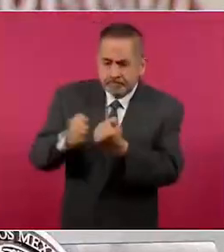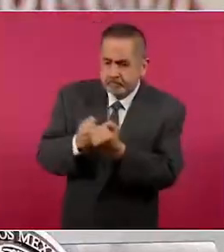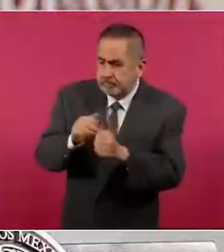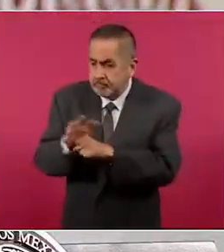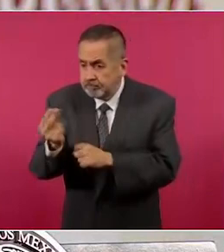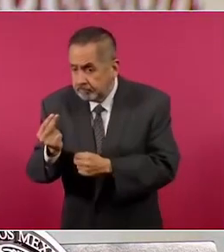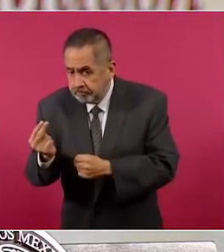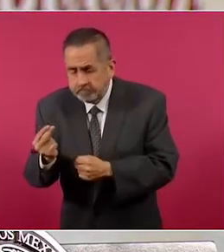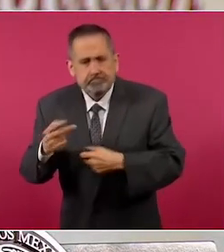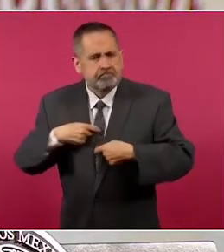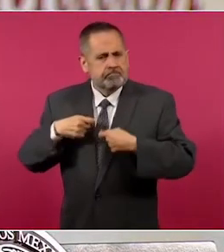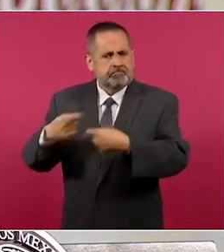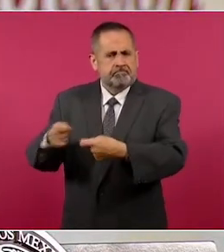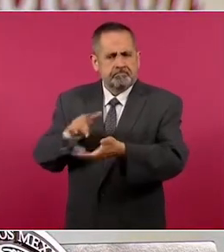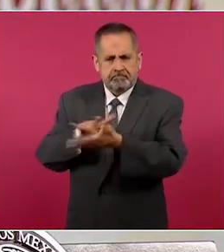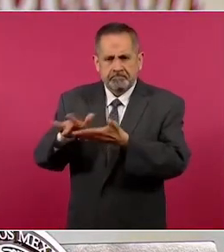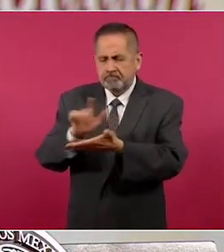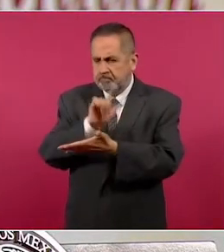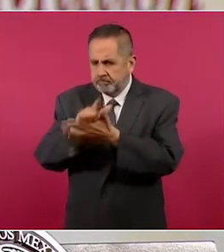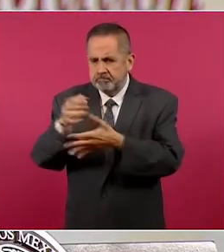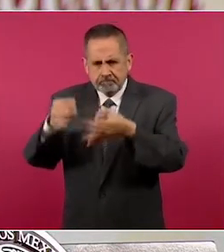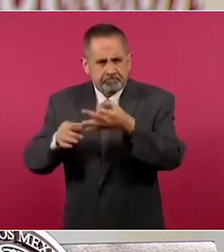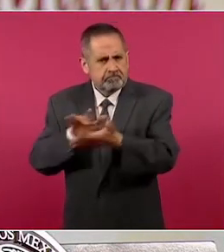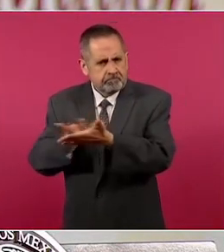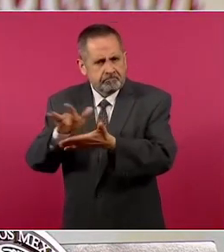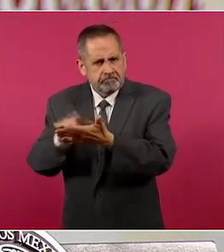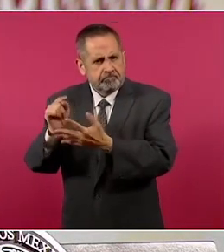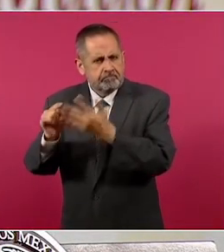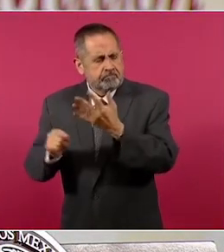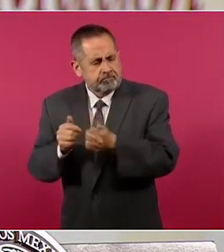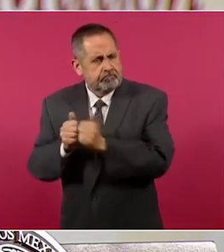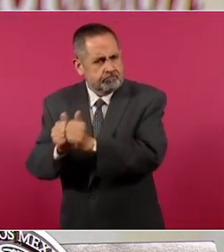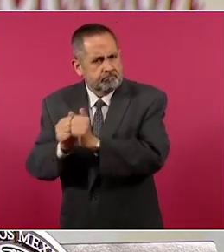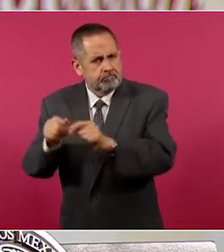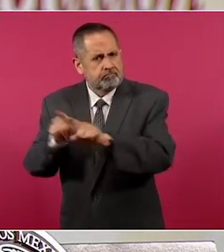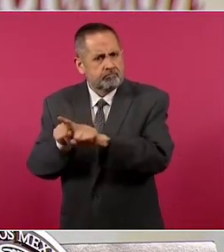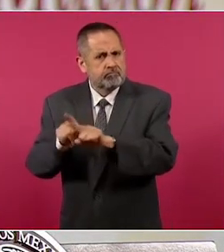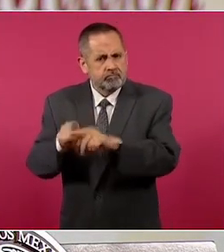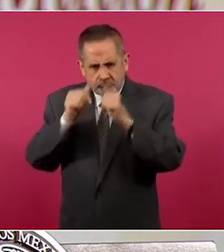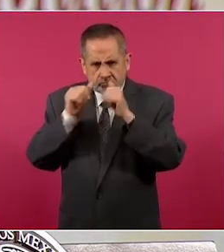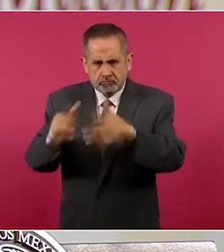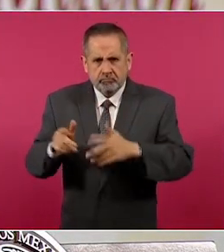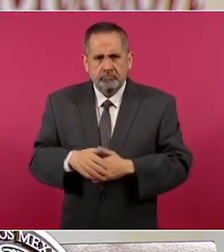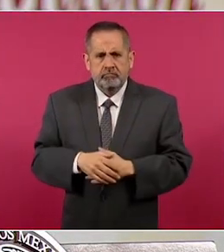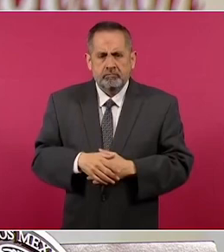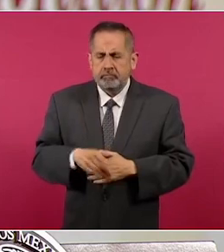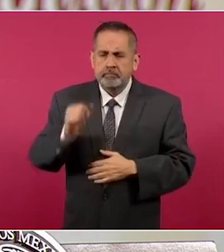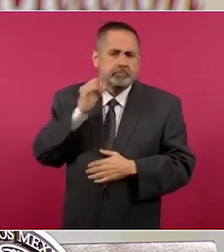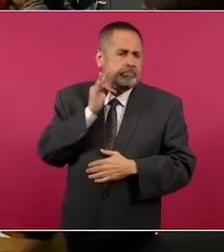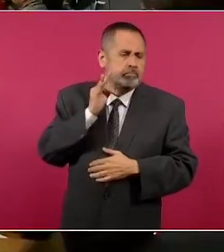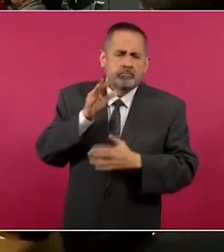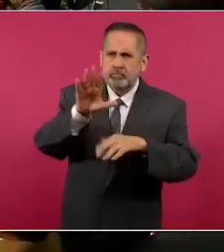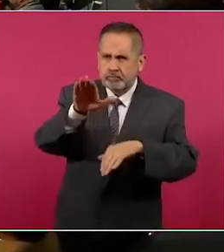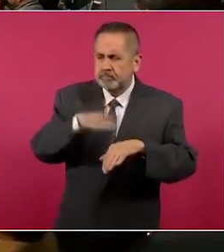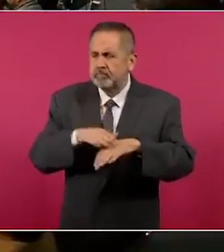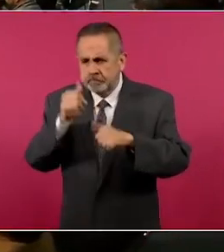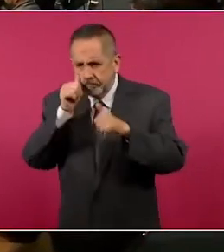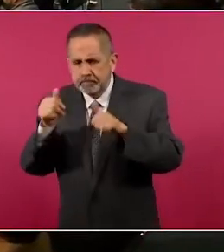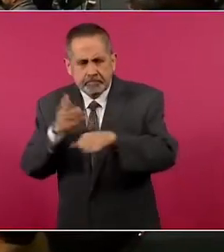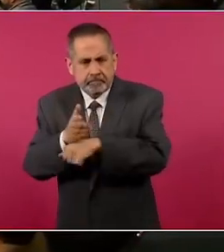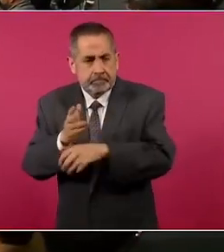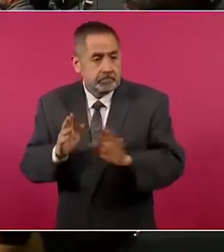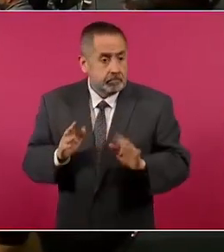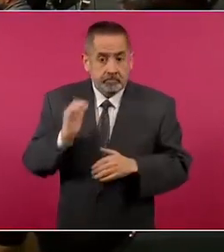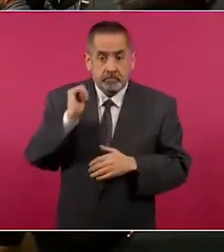requiera en todo el acompañamiento legal, por supuesto, y el acompañamiento con la misma Fiscalía y si podemos